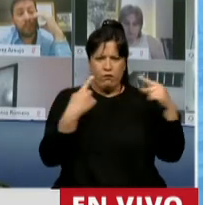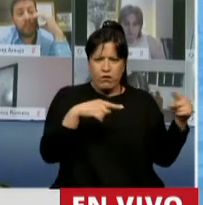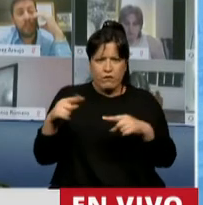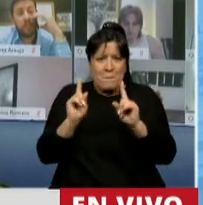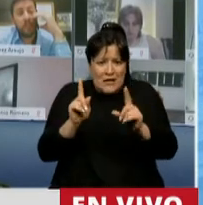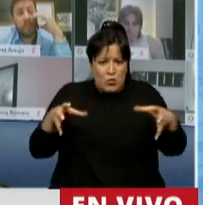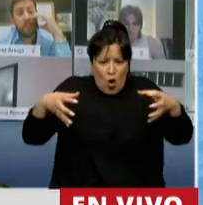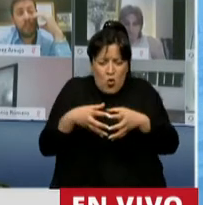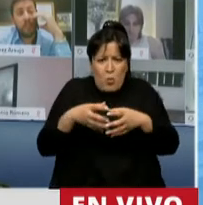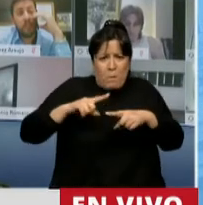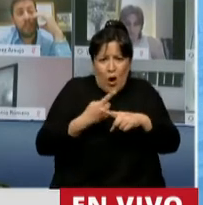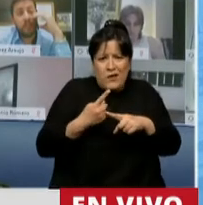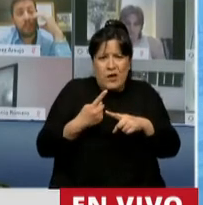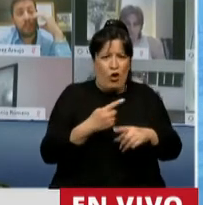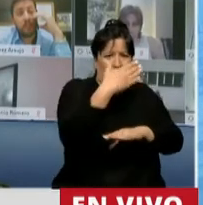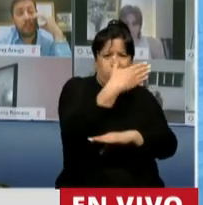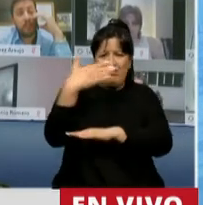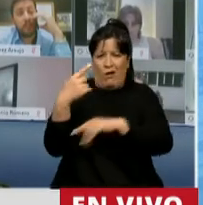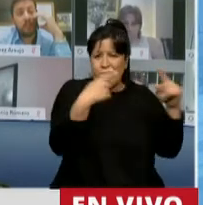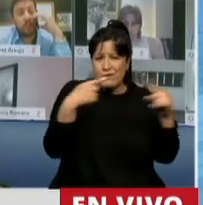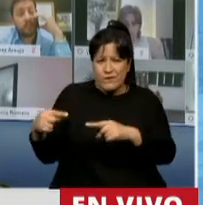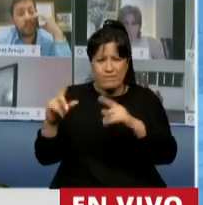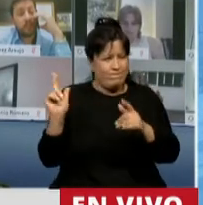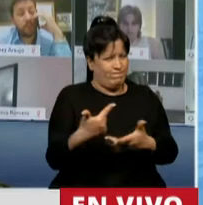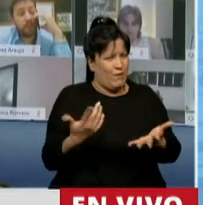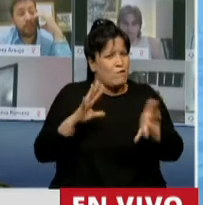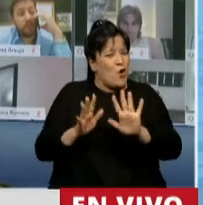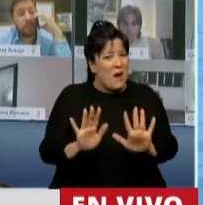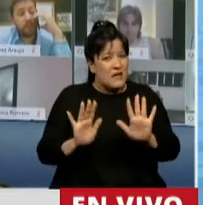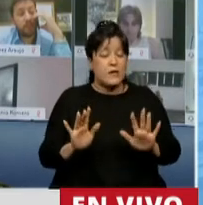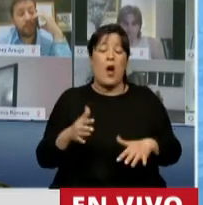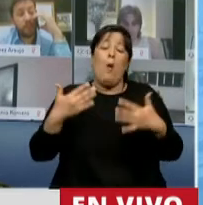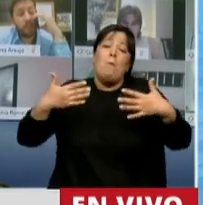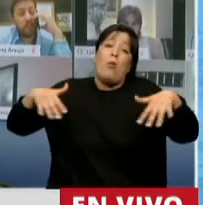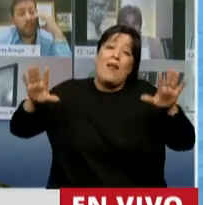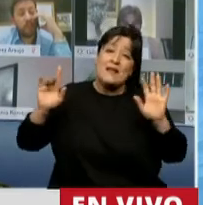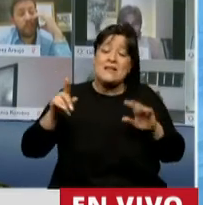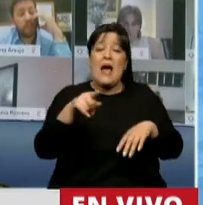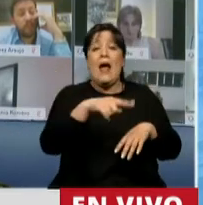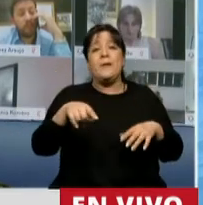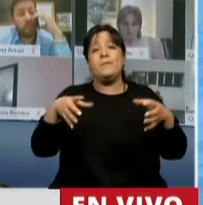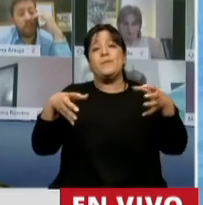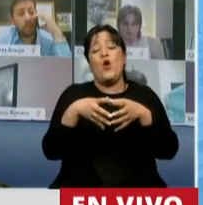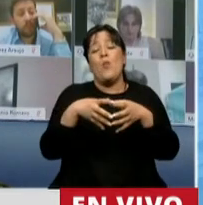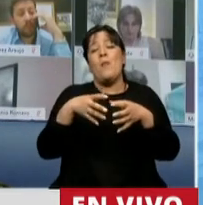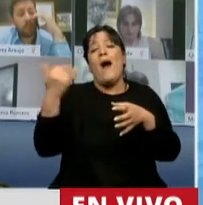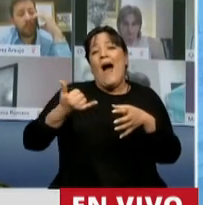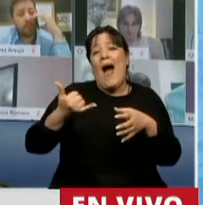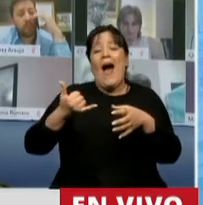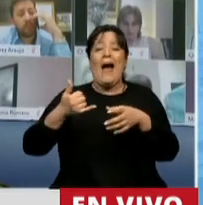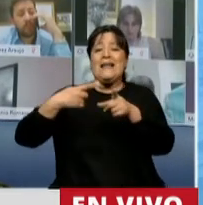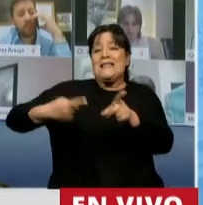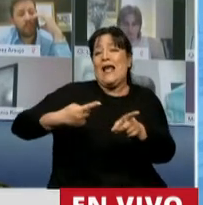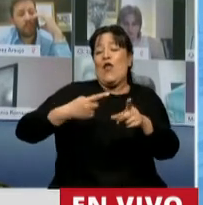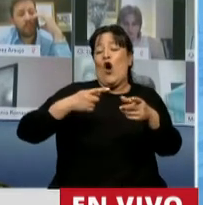Realmente me parece que el camino no va por ahí. Se podrán congraciar con algún grupo de seguidores de Twitter,